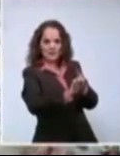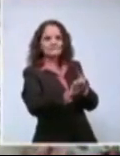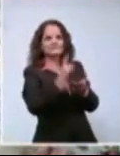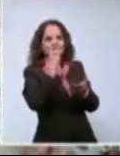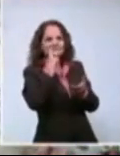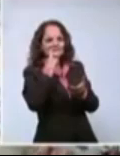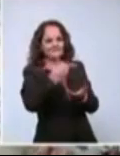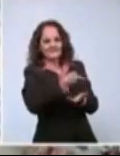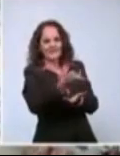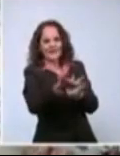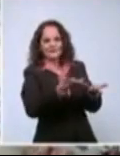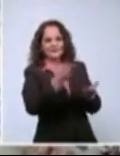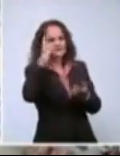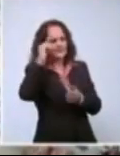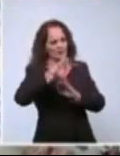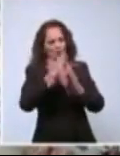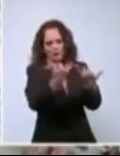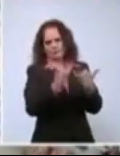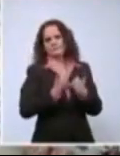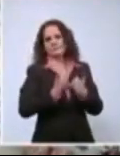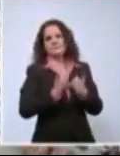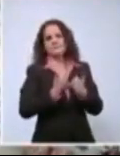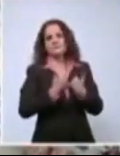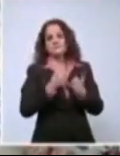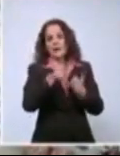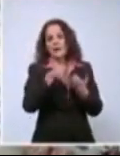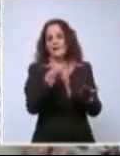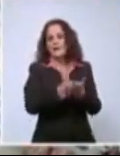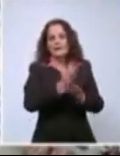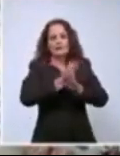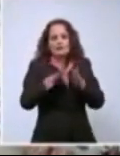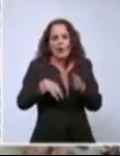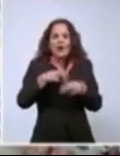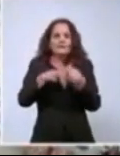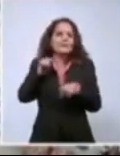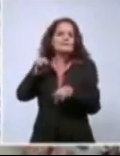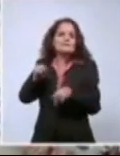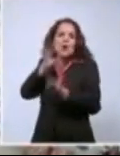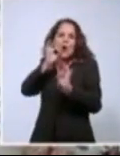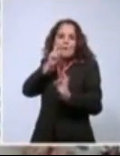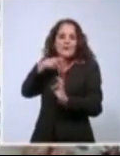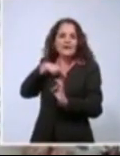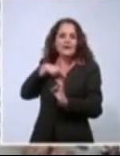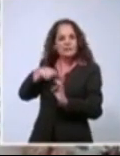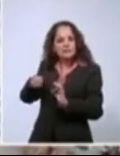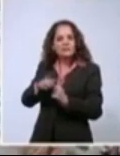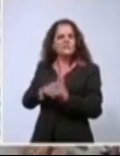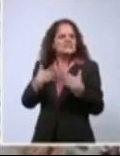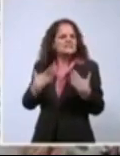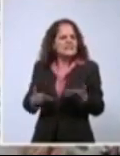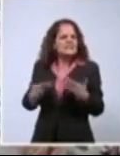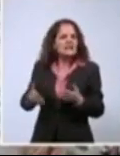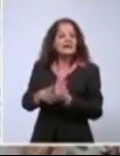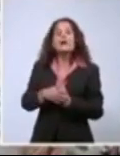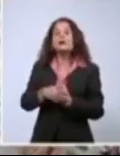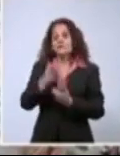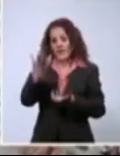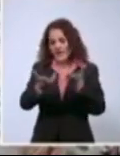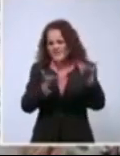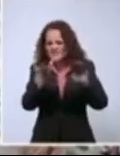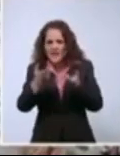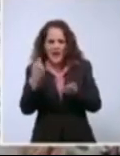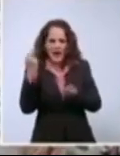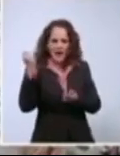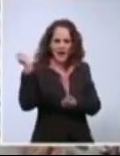cosas para ver, para hacer lo que el hombre decía. ¿Qué era lo que el hombre decía? Que es para darle candela a lo mismo que a una